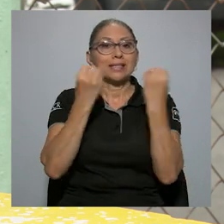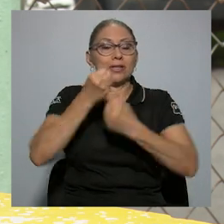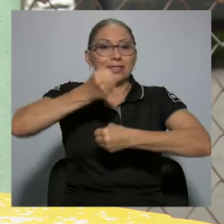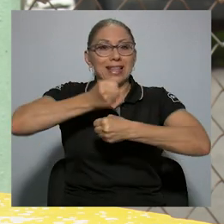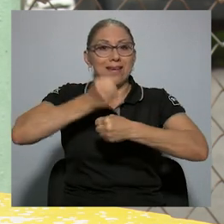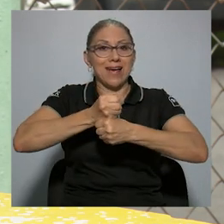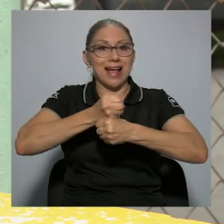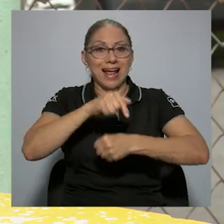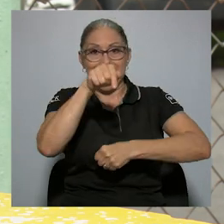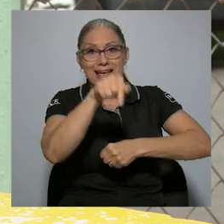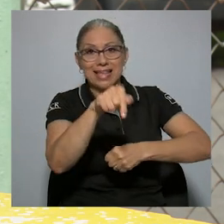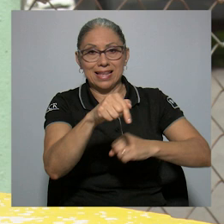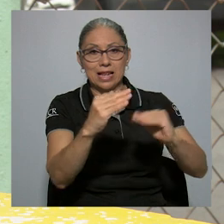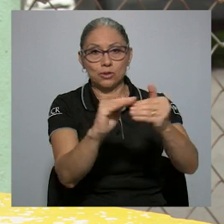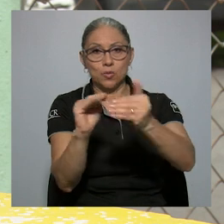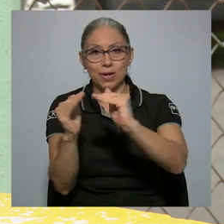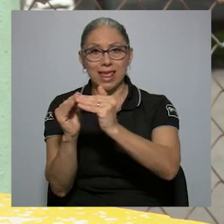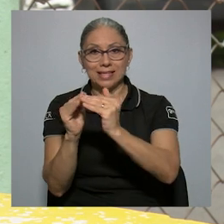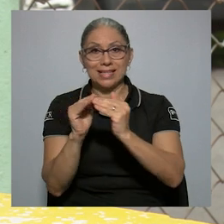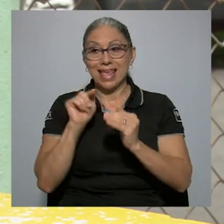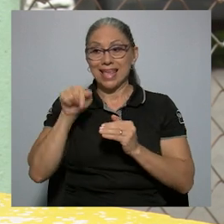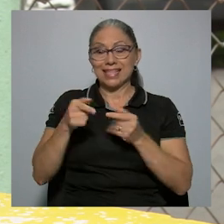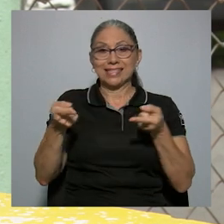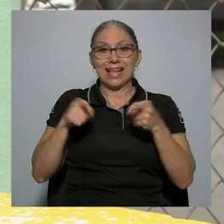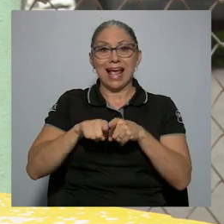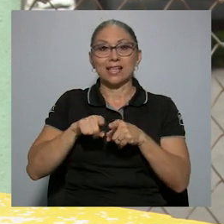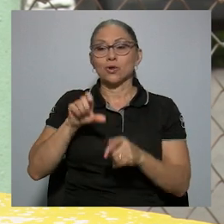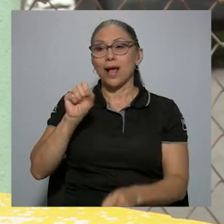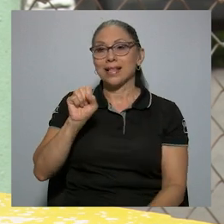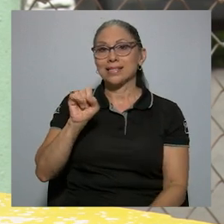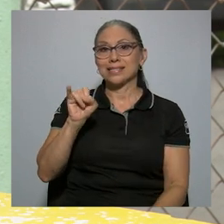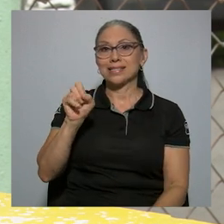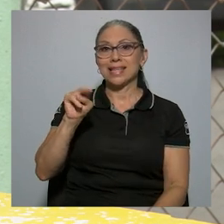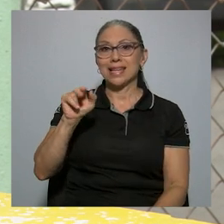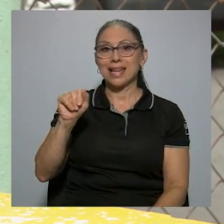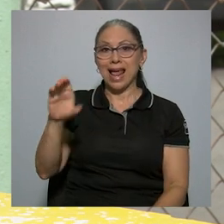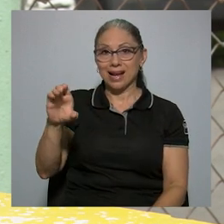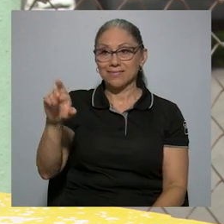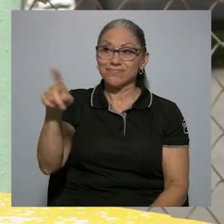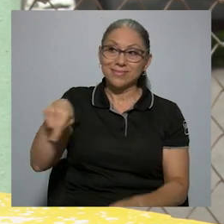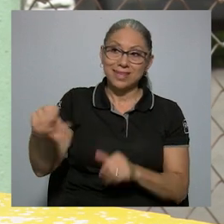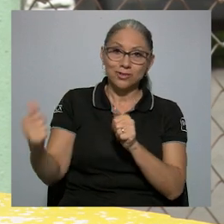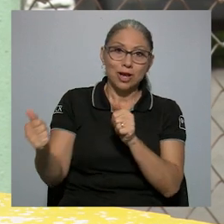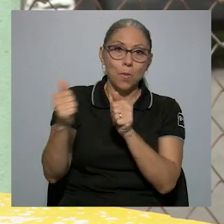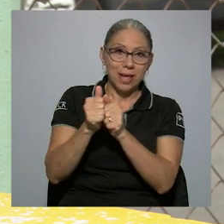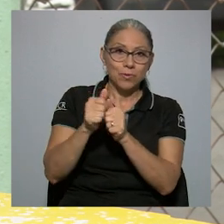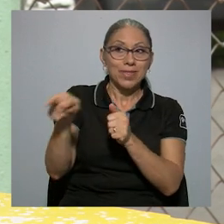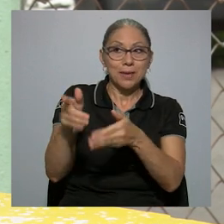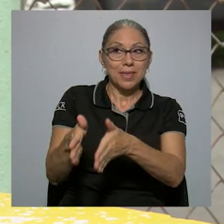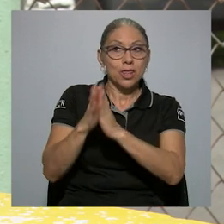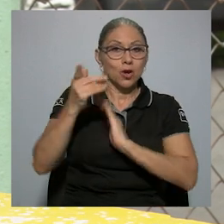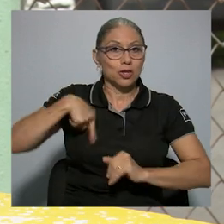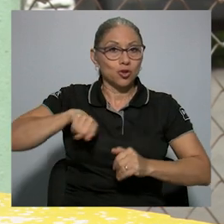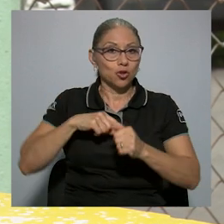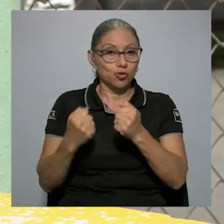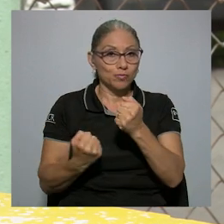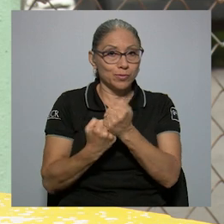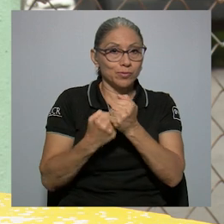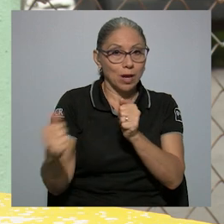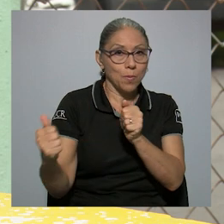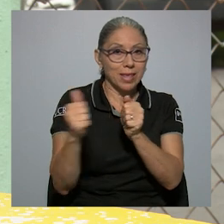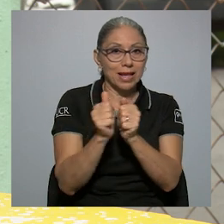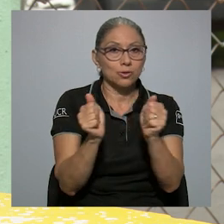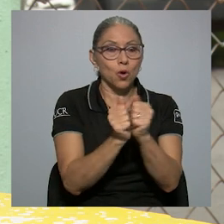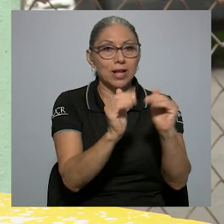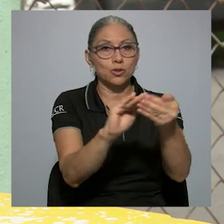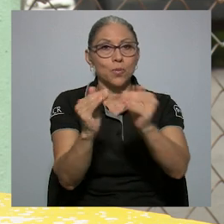en las mismas comunidades, en este caso al SINAT, que nos acompañó y nos pidió este acompañamiento con las comunidades para poder